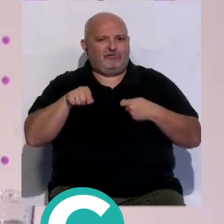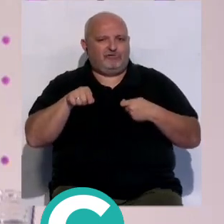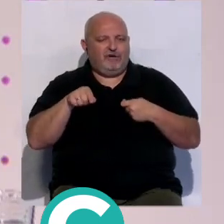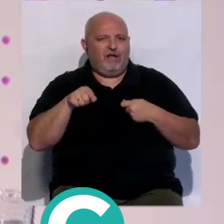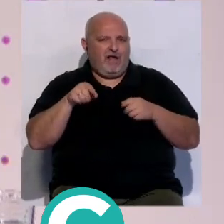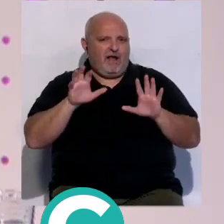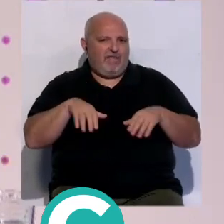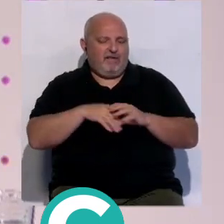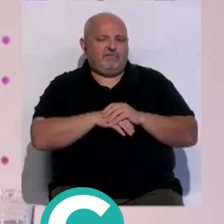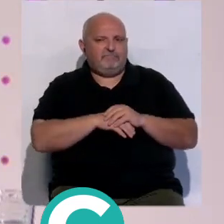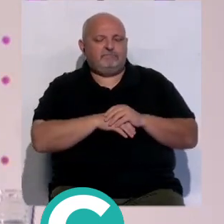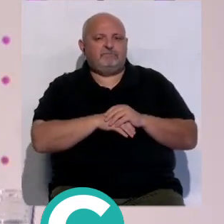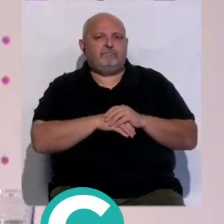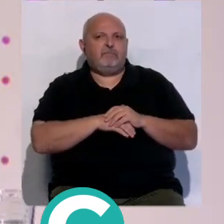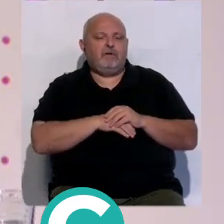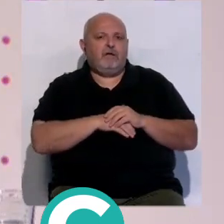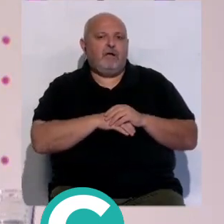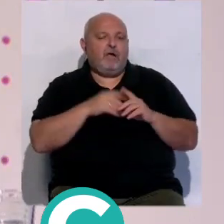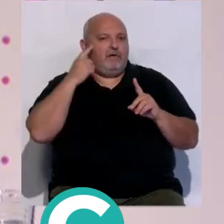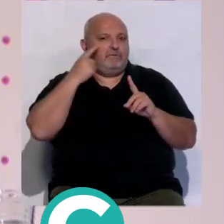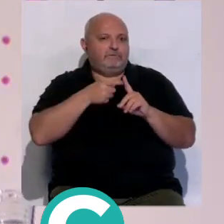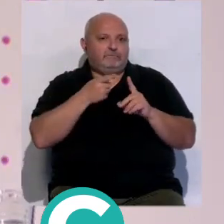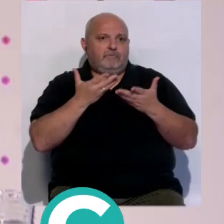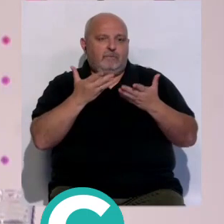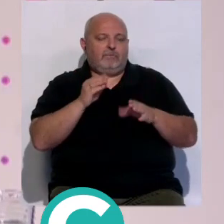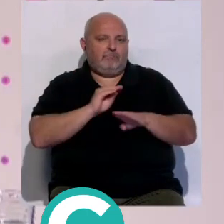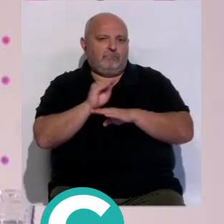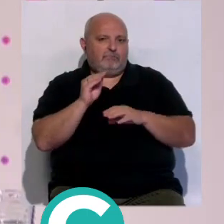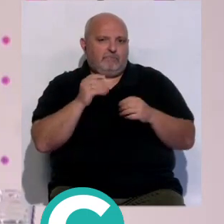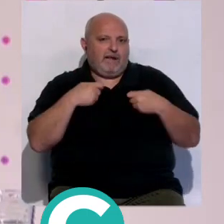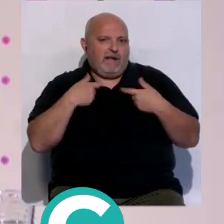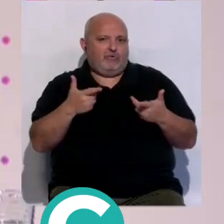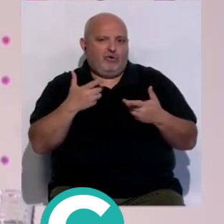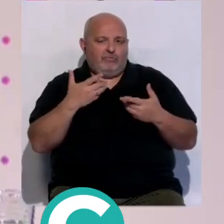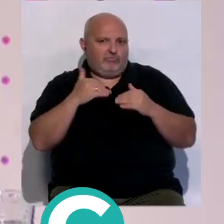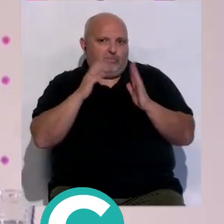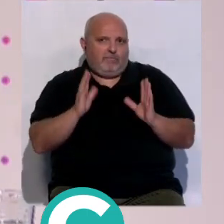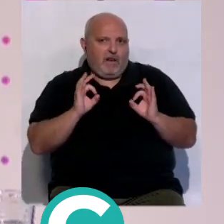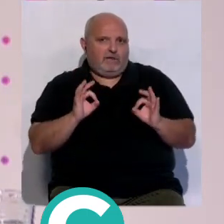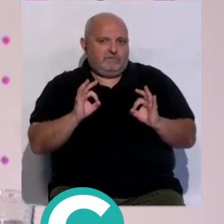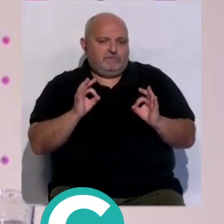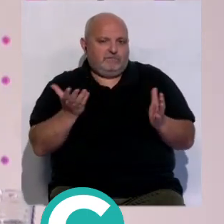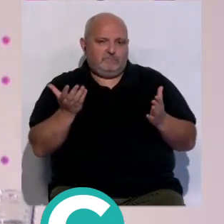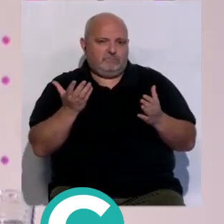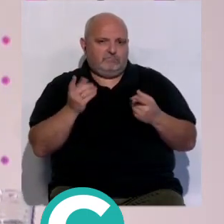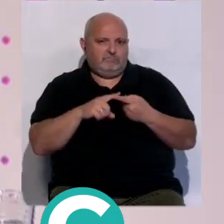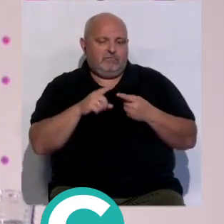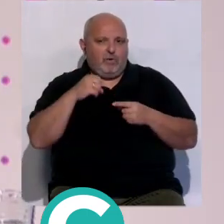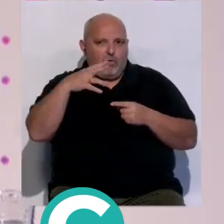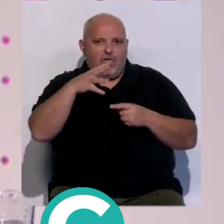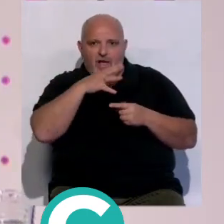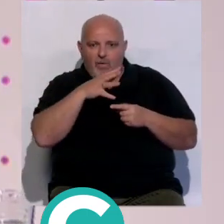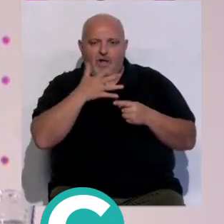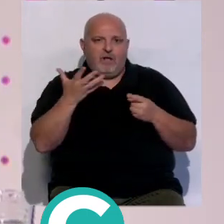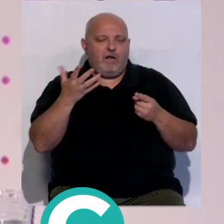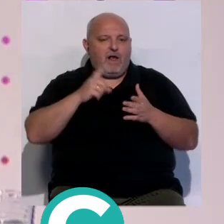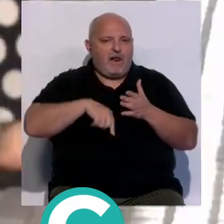tenemos en la ciudad el objeto de la ayuda son los gastos lógicos de un comercio, de gastos de suministro,